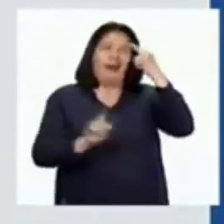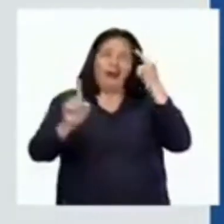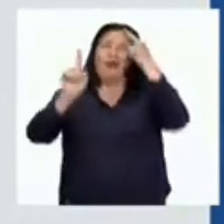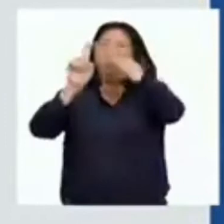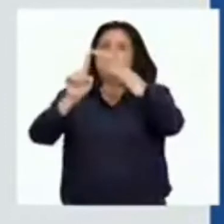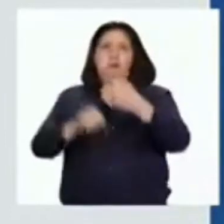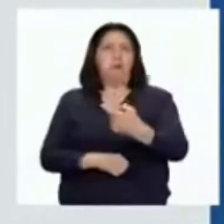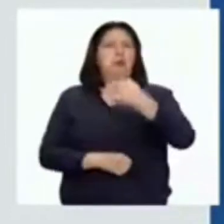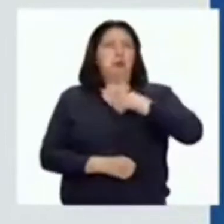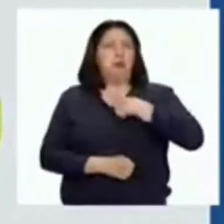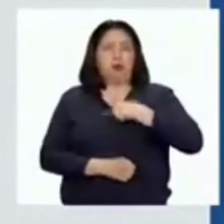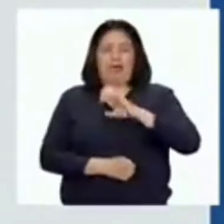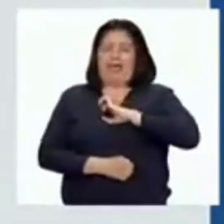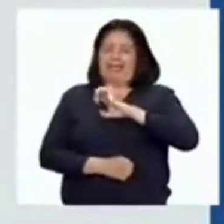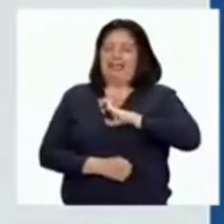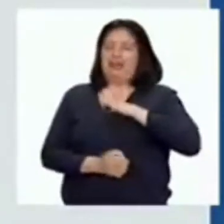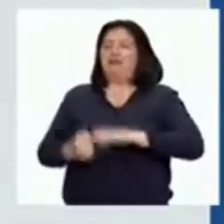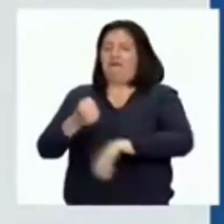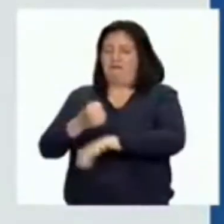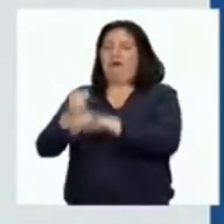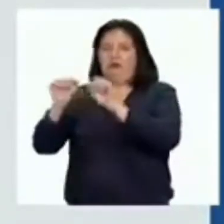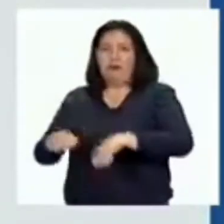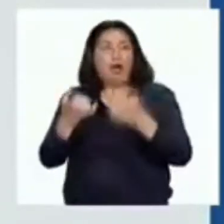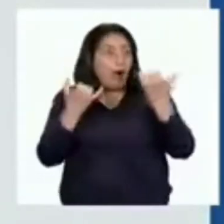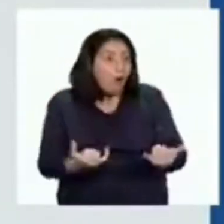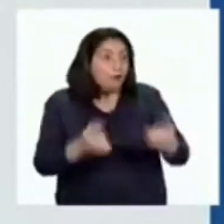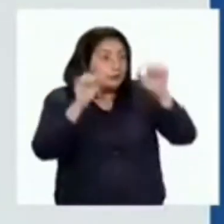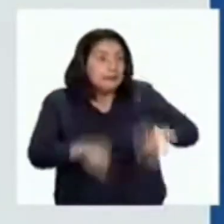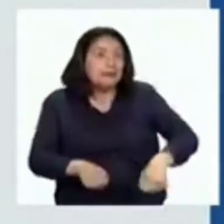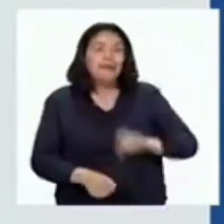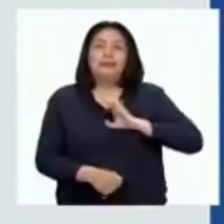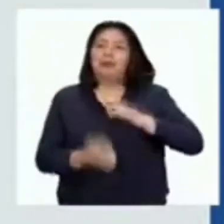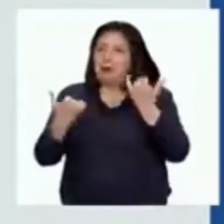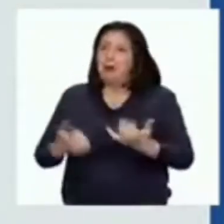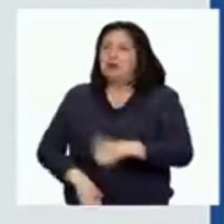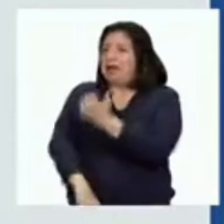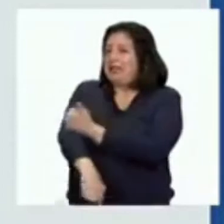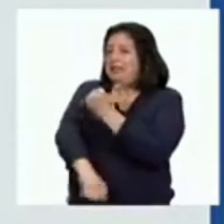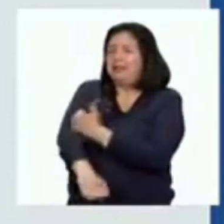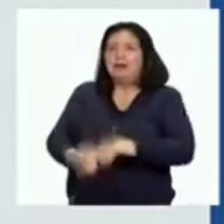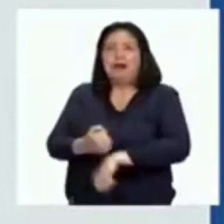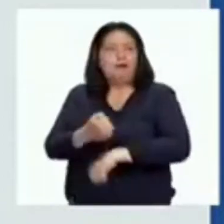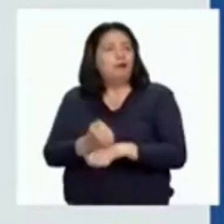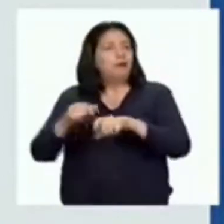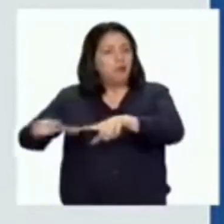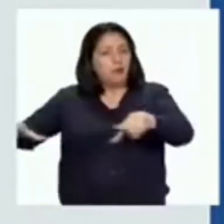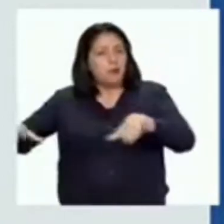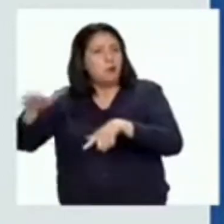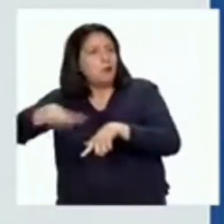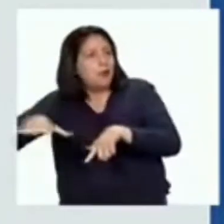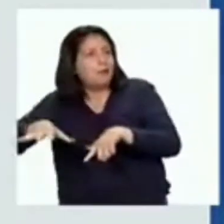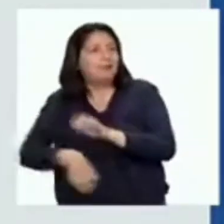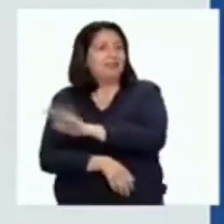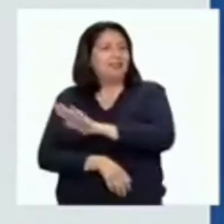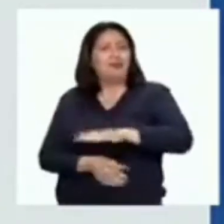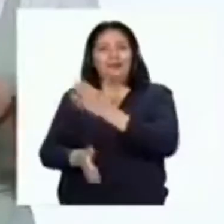volverse entrenador de fútbol. Hoy, Pedro es entrenador y tiene una academia de fútbol y un centro de entrenamiento para chicos